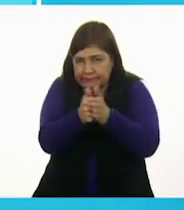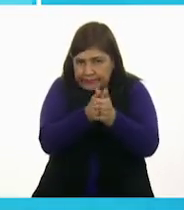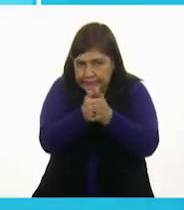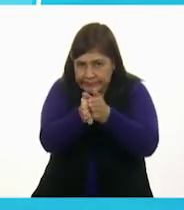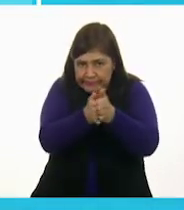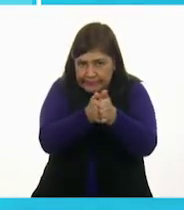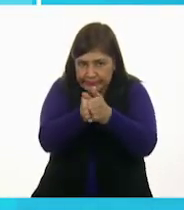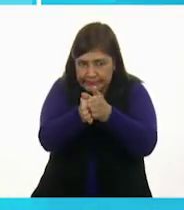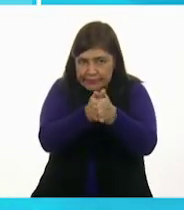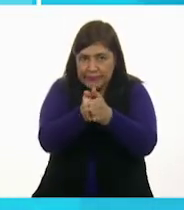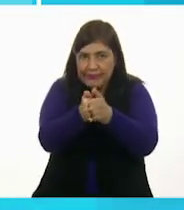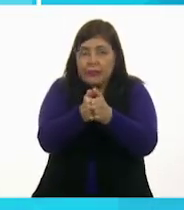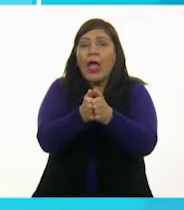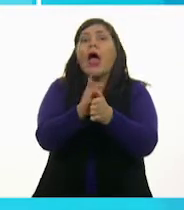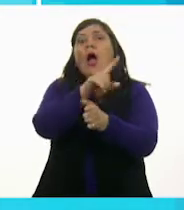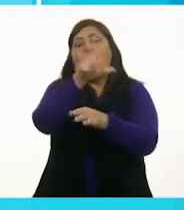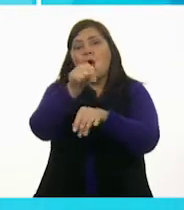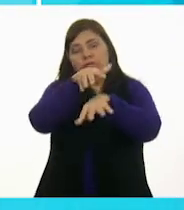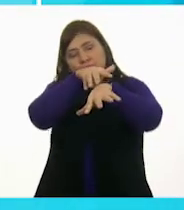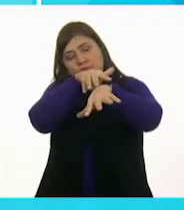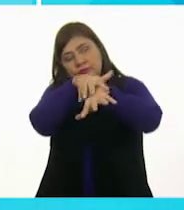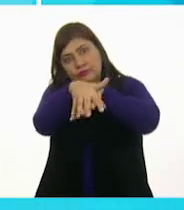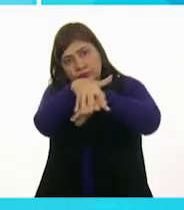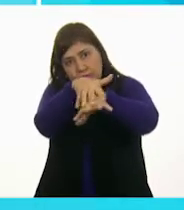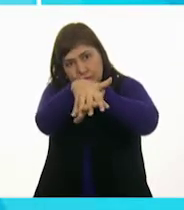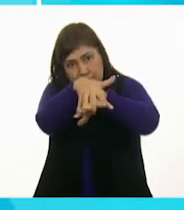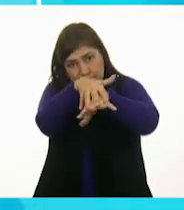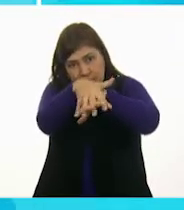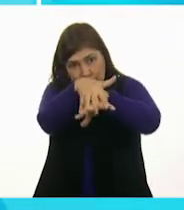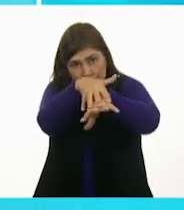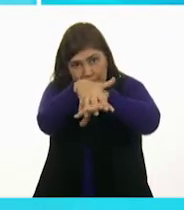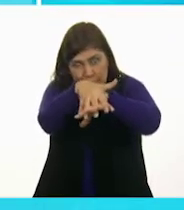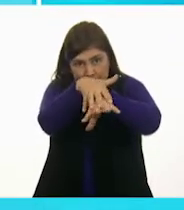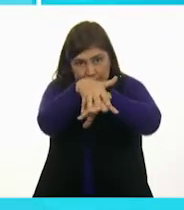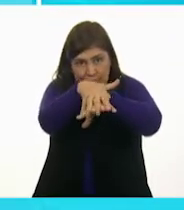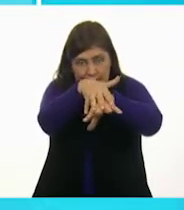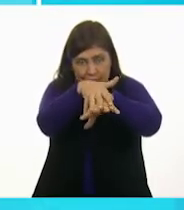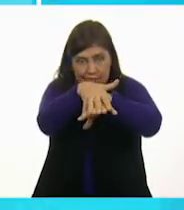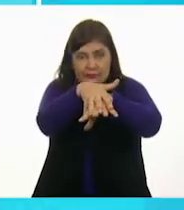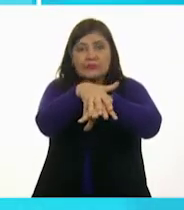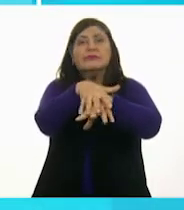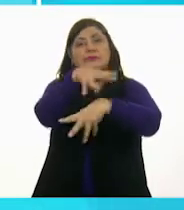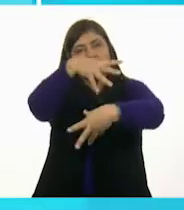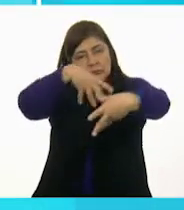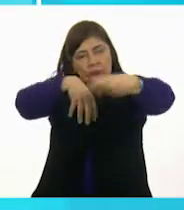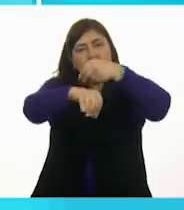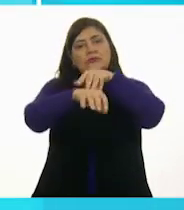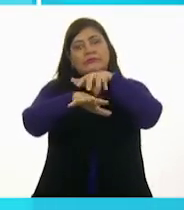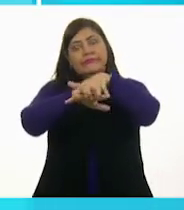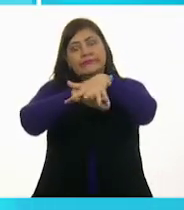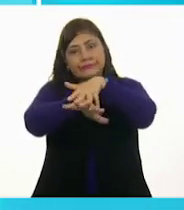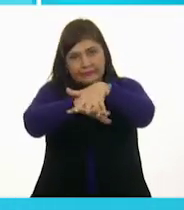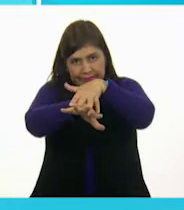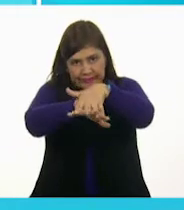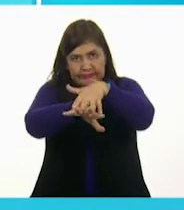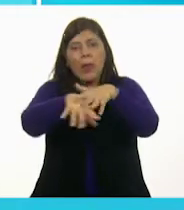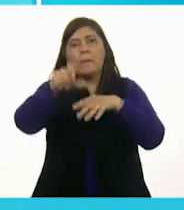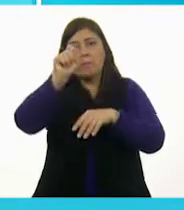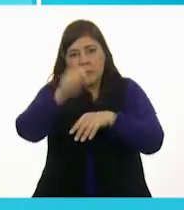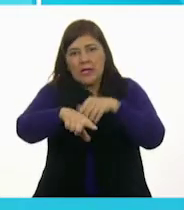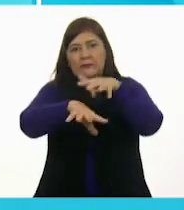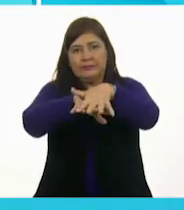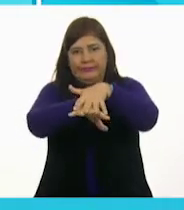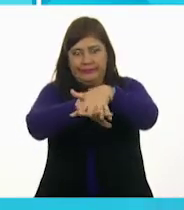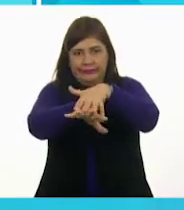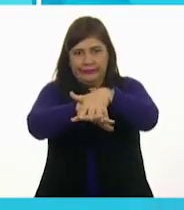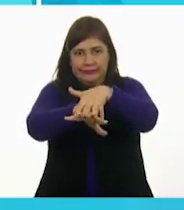una con la otra. Ahora, frota la palma de una de tus manos contra el dorso de la otra entrelazando los dedos. Repite lo mismo